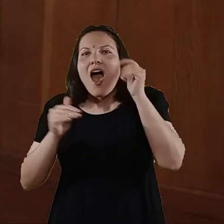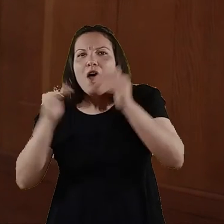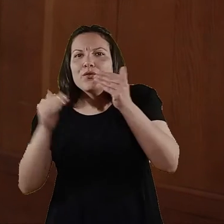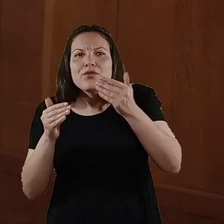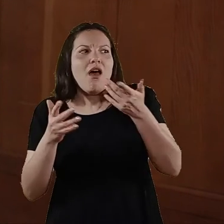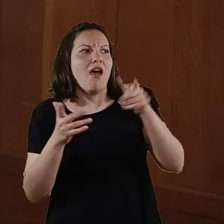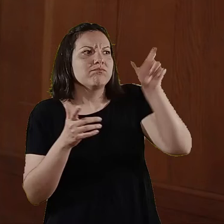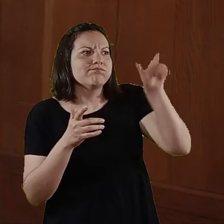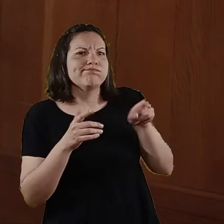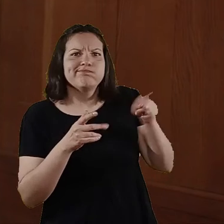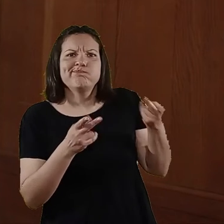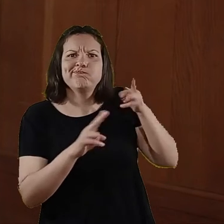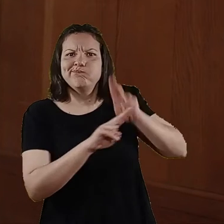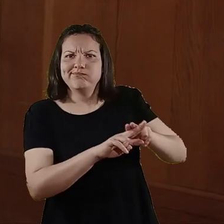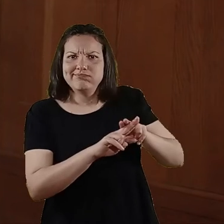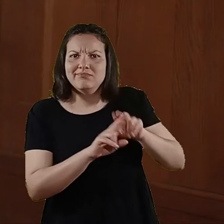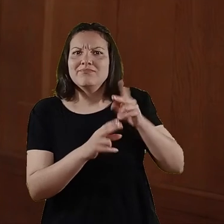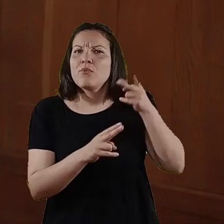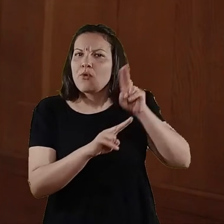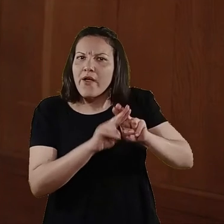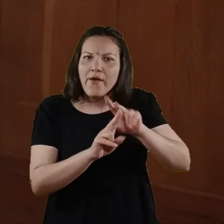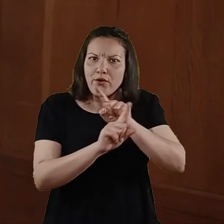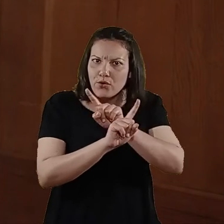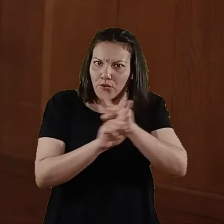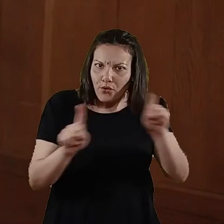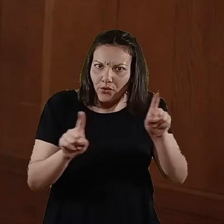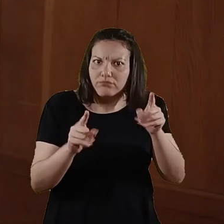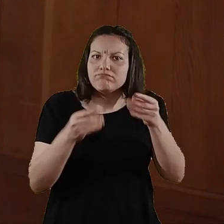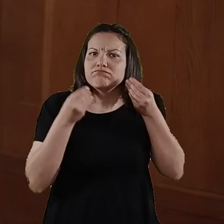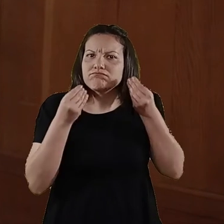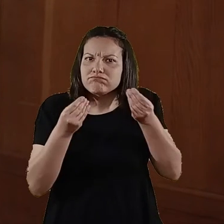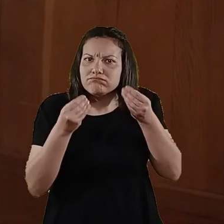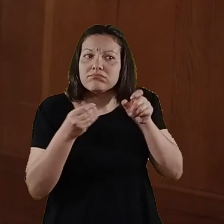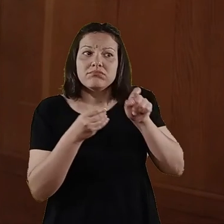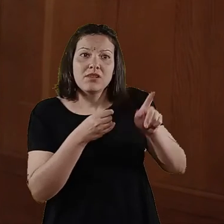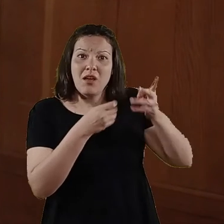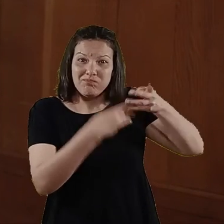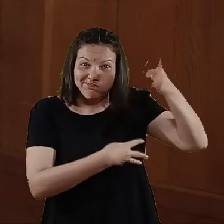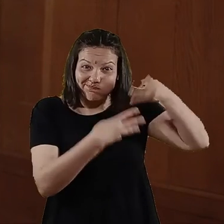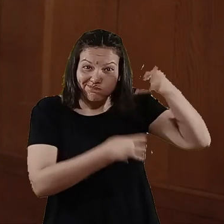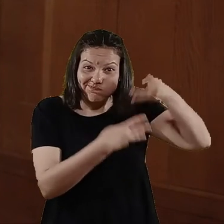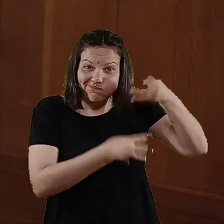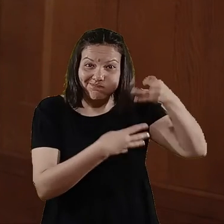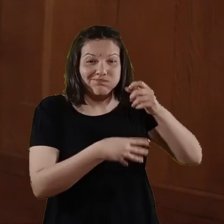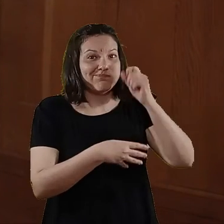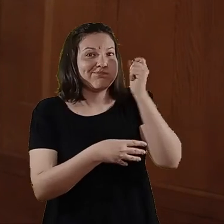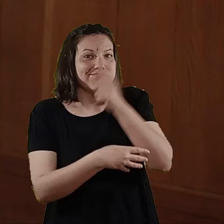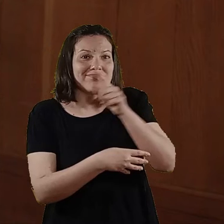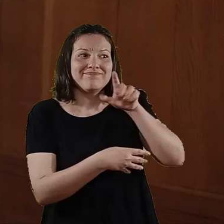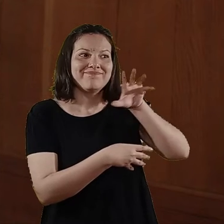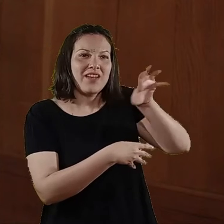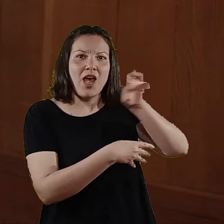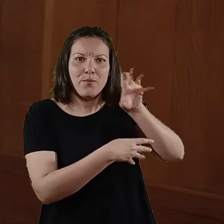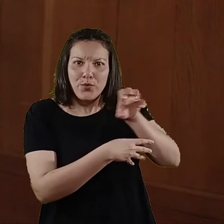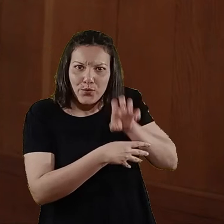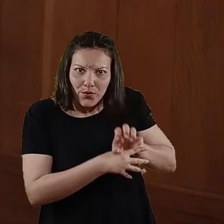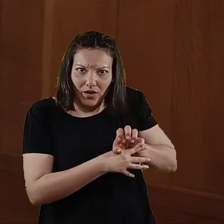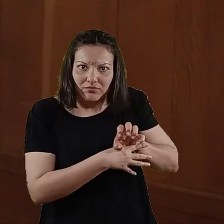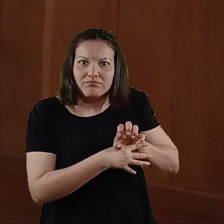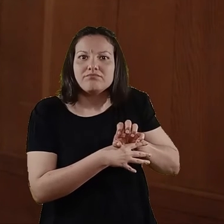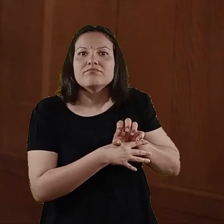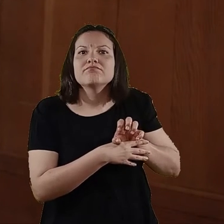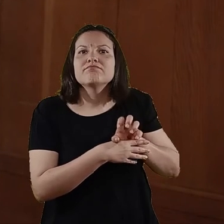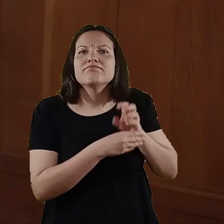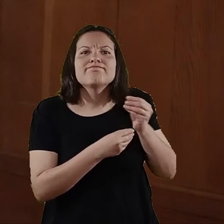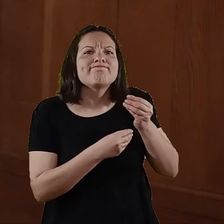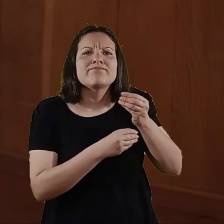intenta bloquear al agresor, no se lo debe bloquear sino que se debe hacer en forma inmediata el adulto capturas